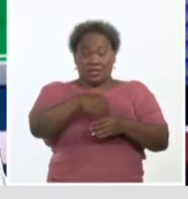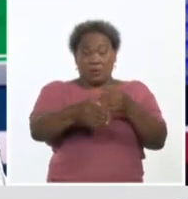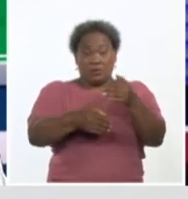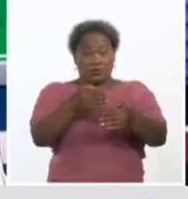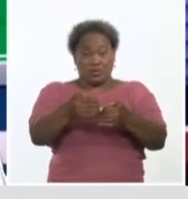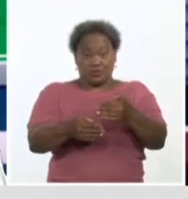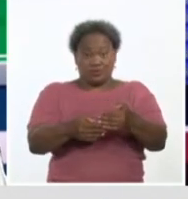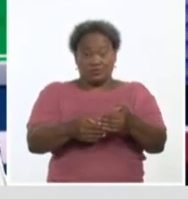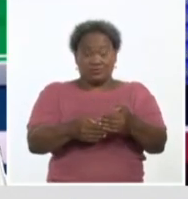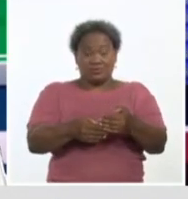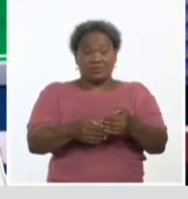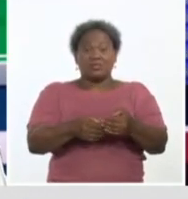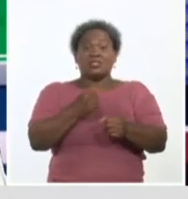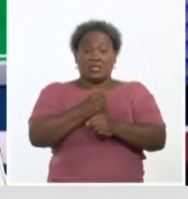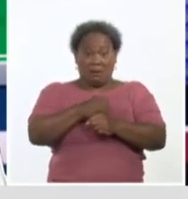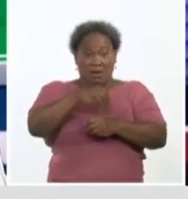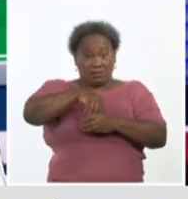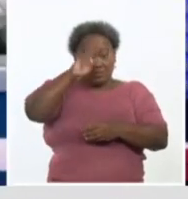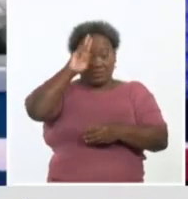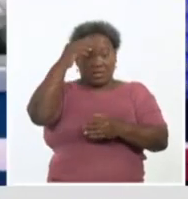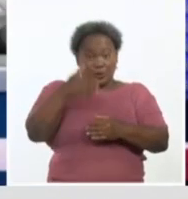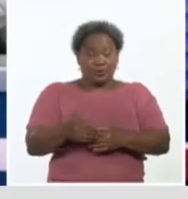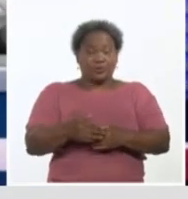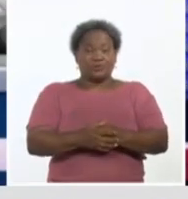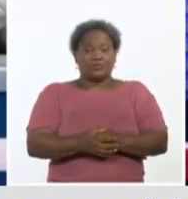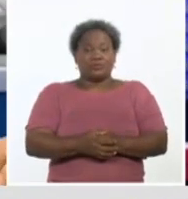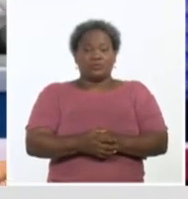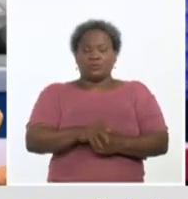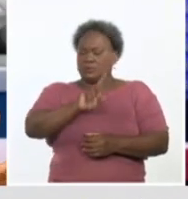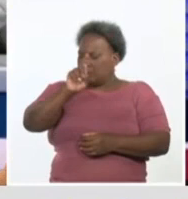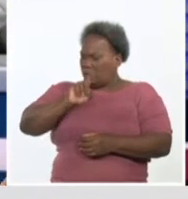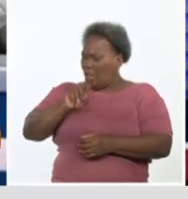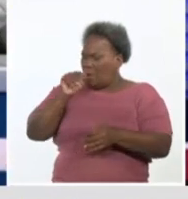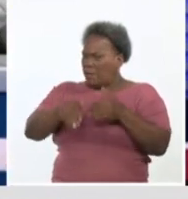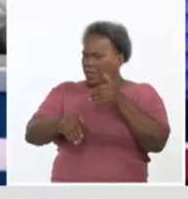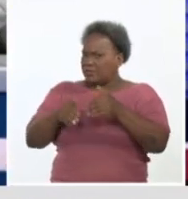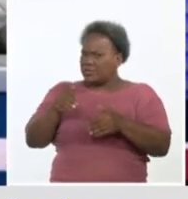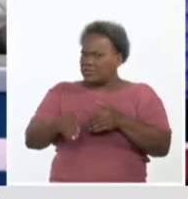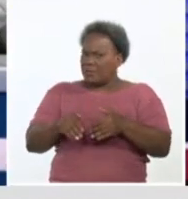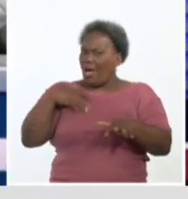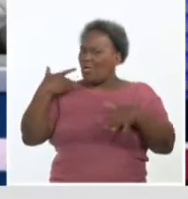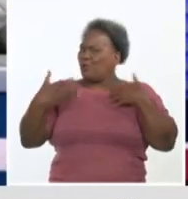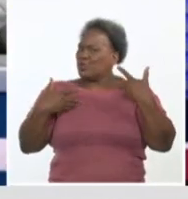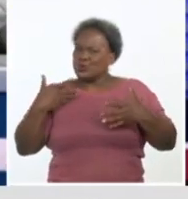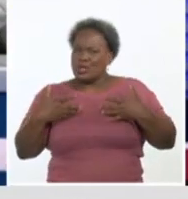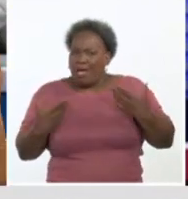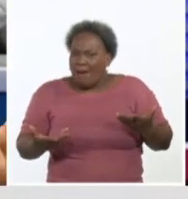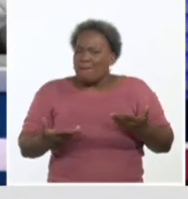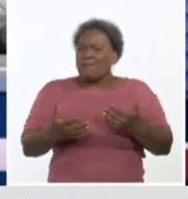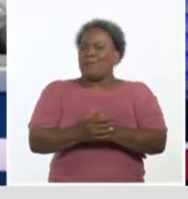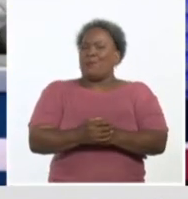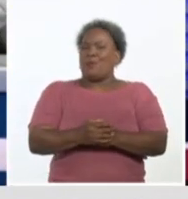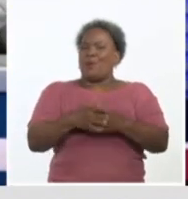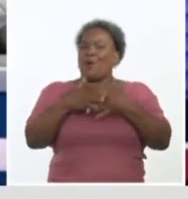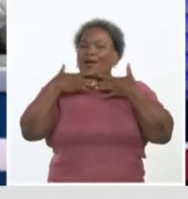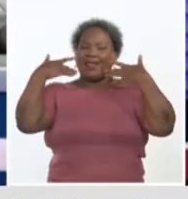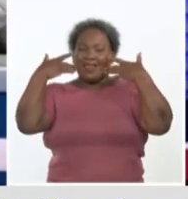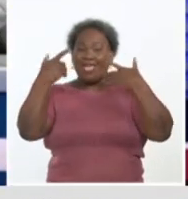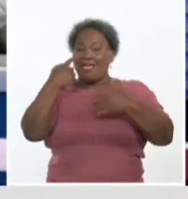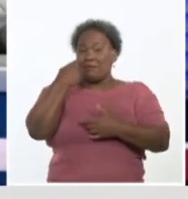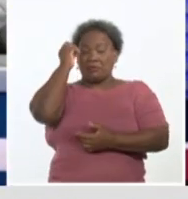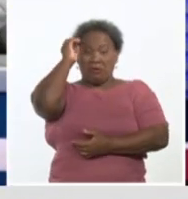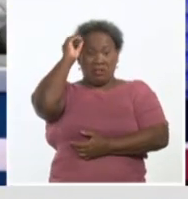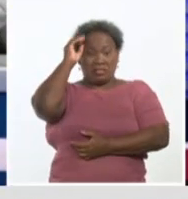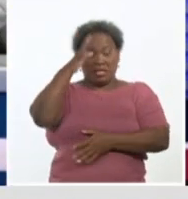salud, pero en este proceso también de vacunación. Y han participado con muchísimo entusiasmo, con muchísima alegría. visto iniciativas